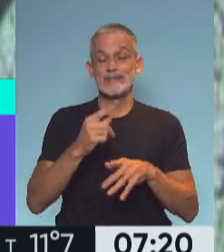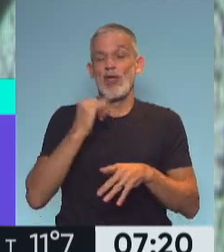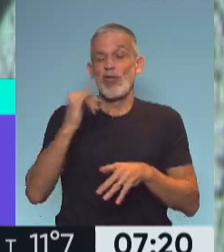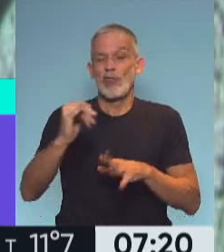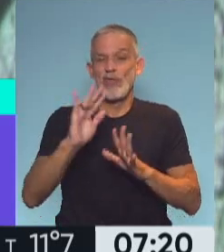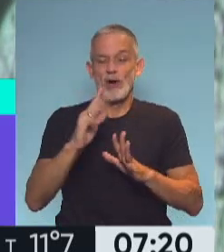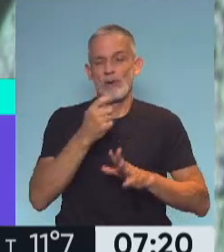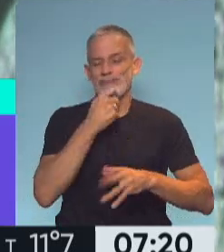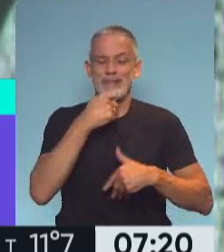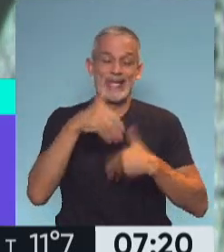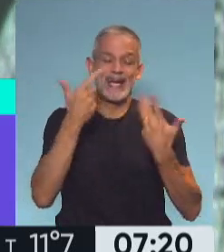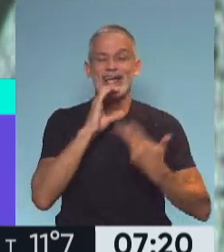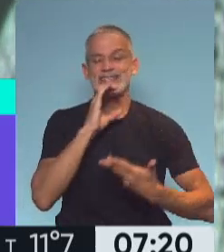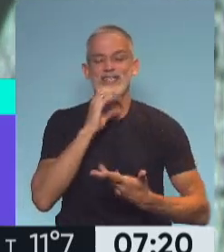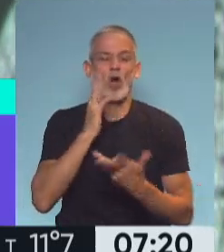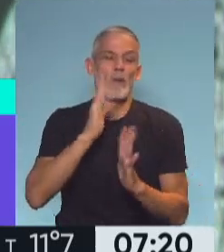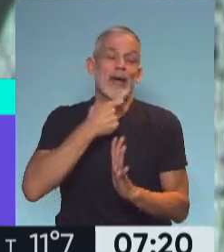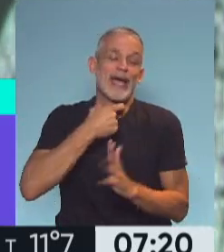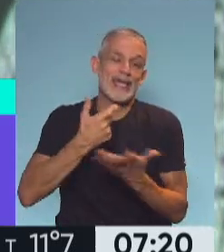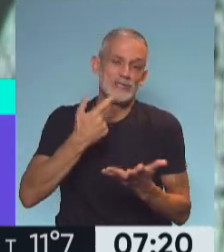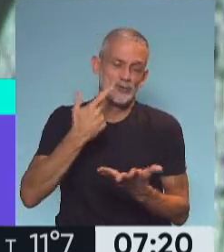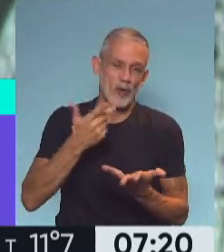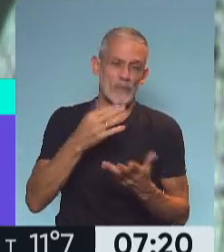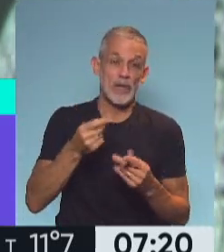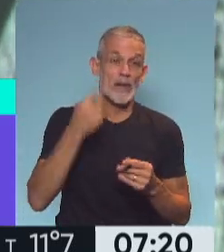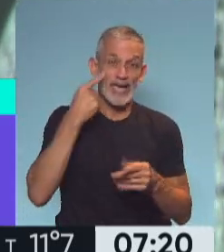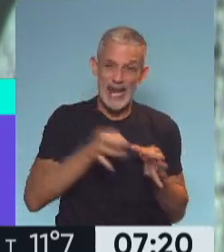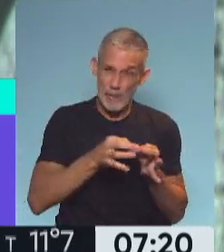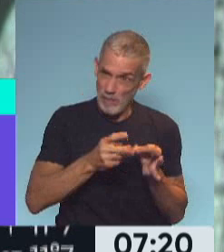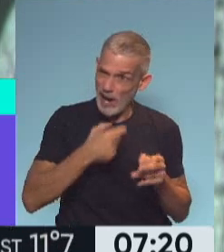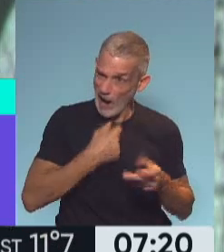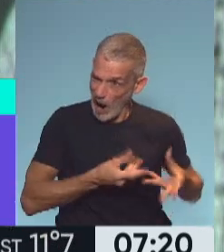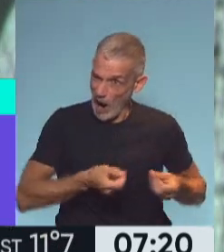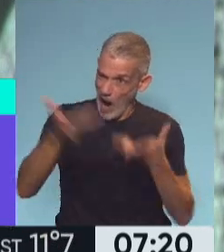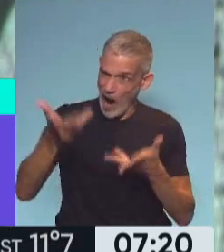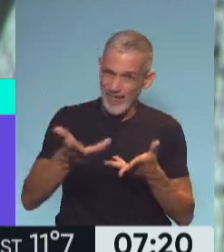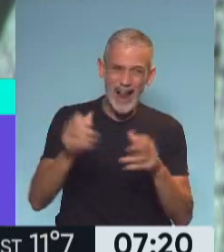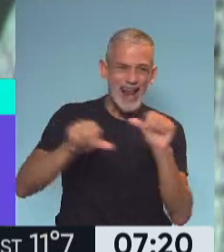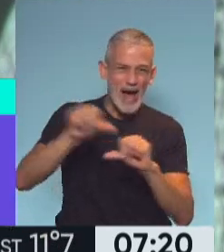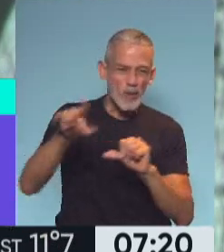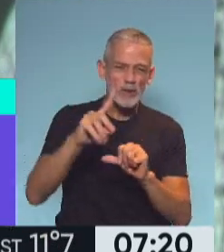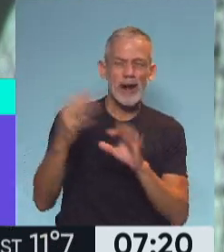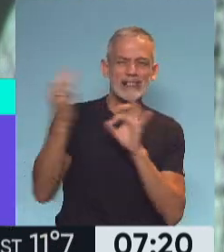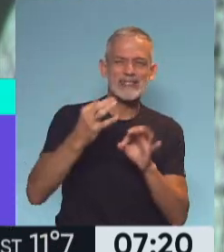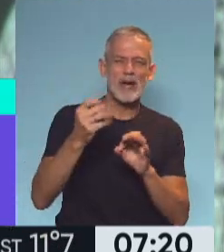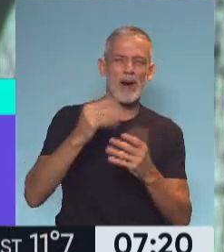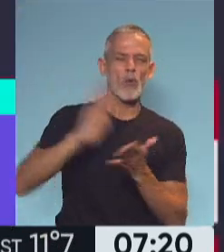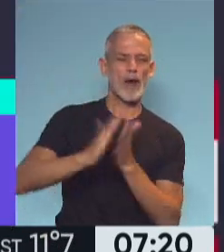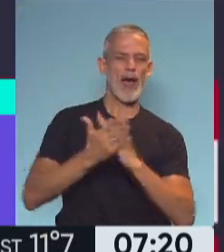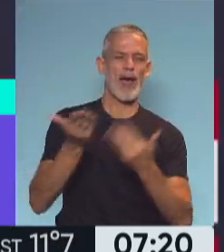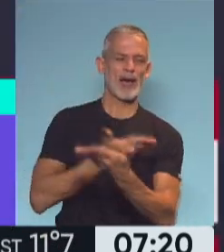de manera jocosa, explicó después y lo vamos a ver, la entrega de las Islas Malvinas al laboratorio para la llegada de vacunas.